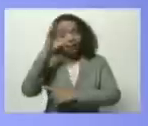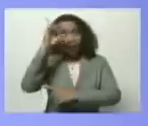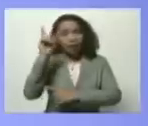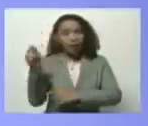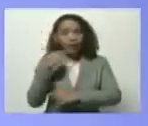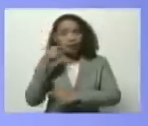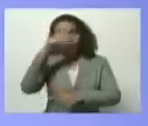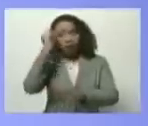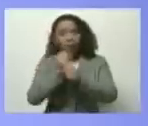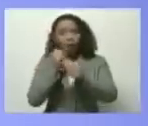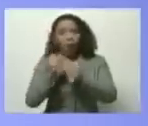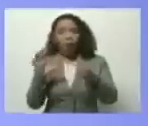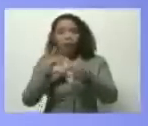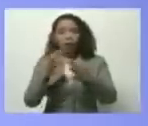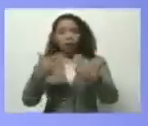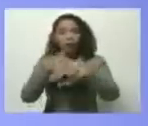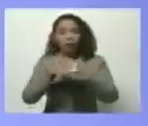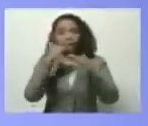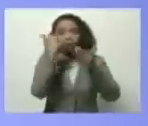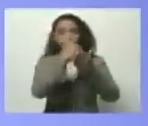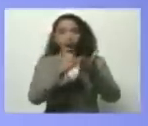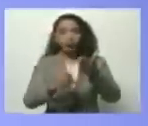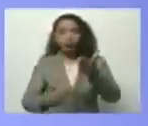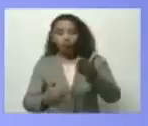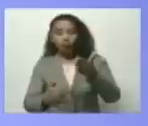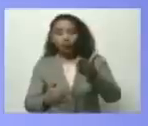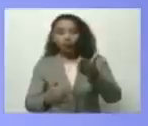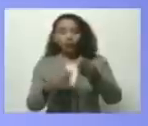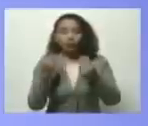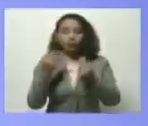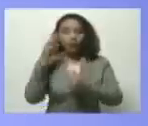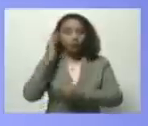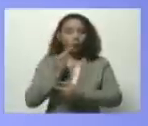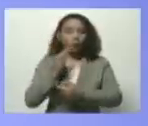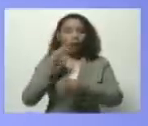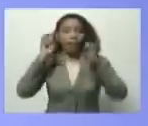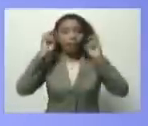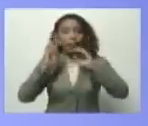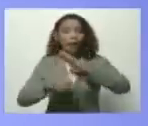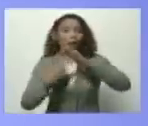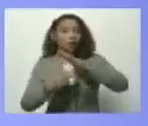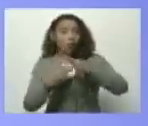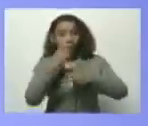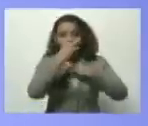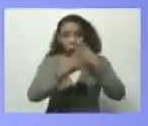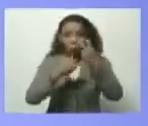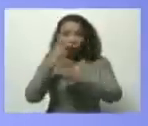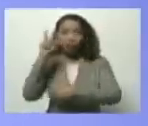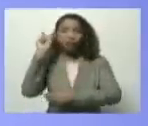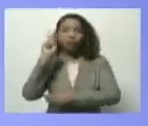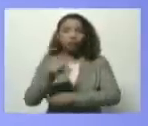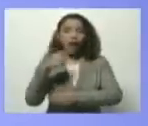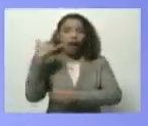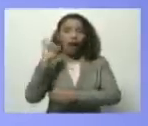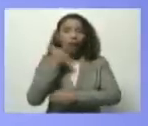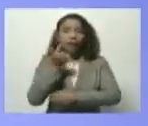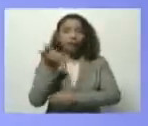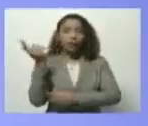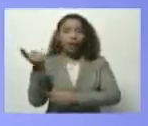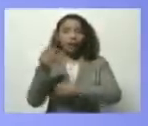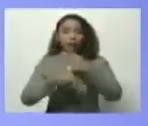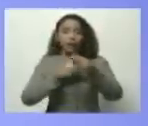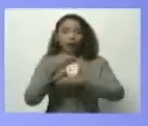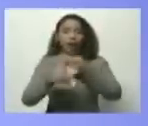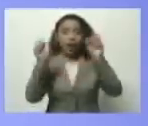18 motores de la agenda económica bolivariana en el ámbito de la recreación y el turismo también ha destacado que se